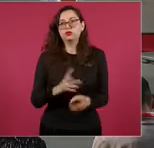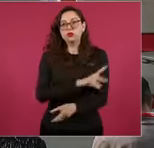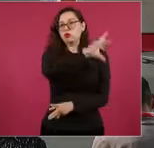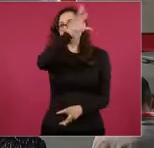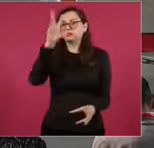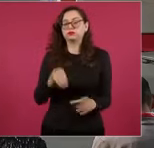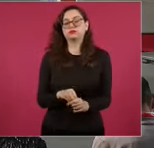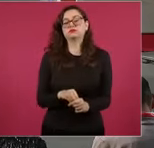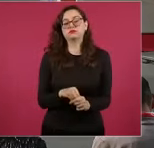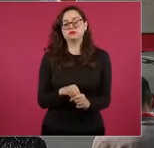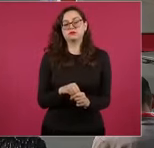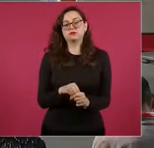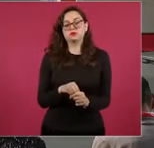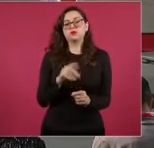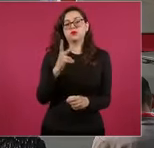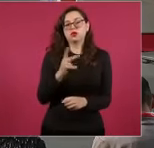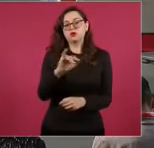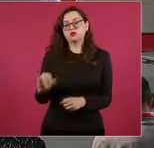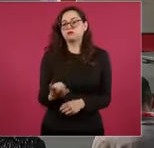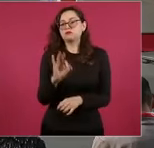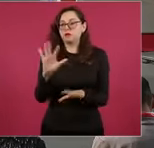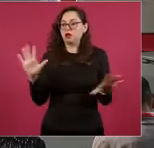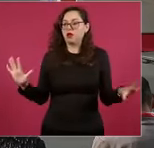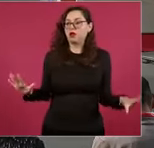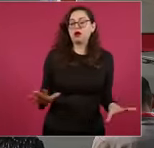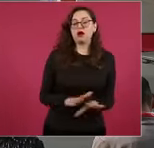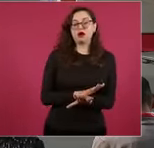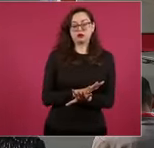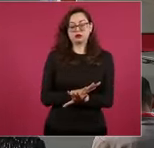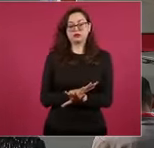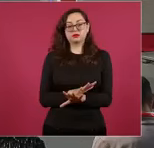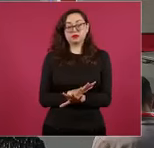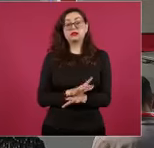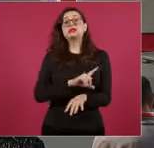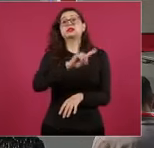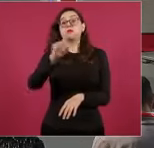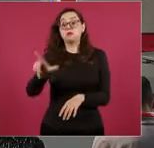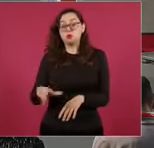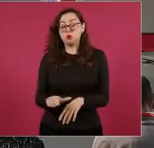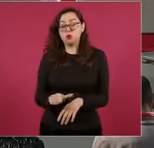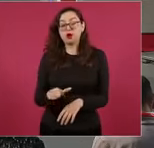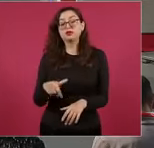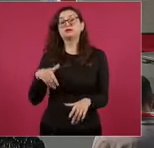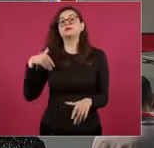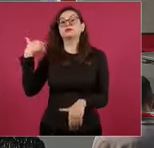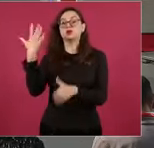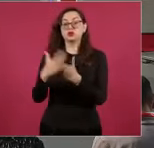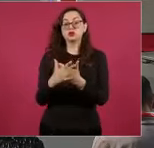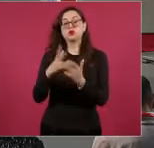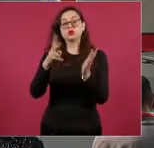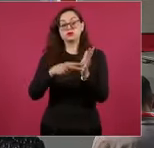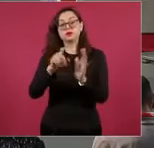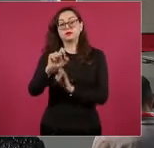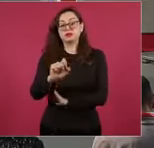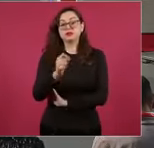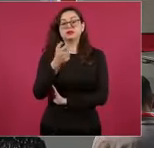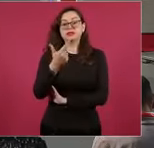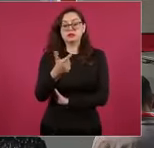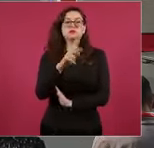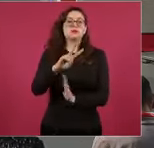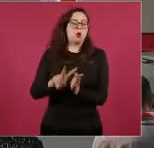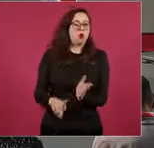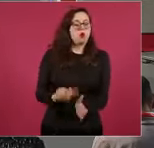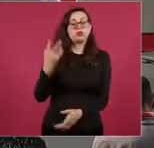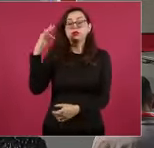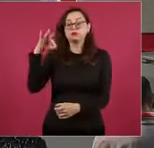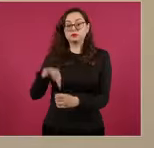en 2027 para el resto de magistrados y ministros. Quiere decir